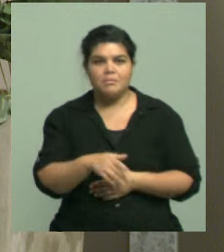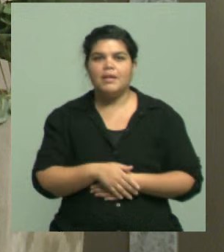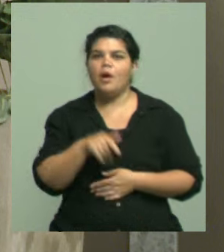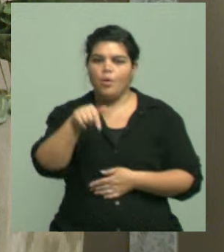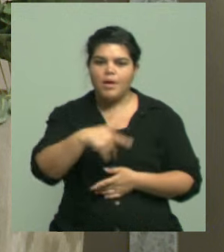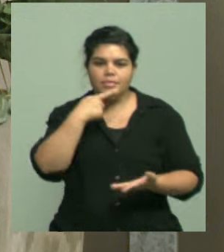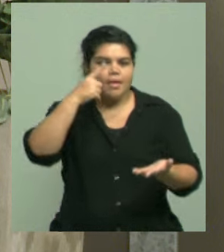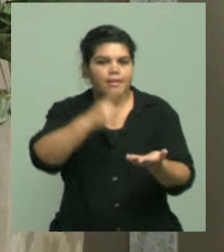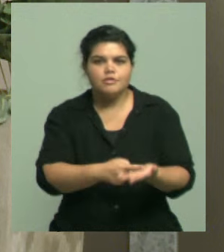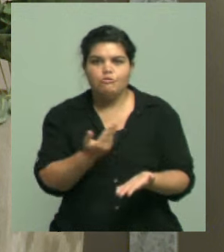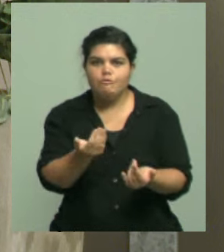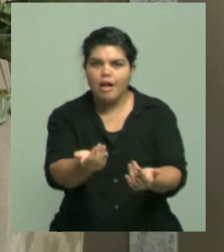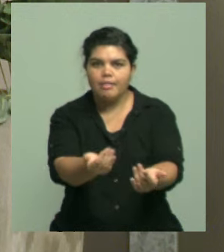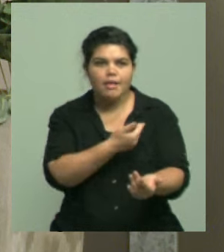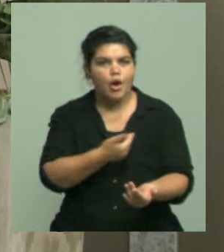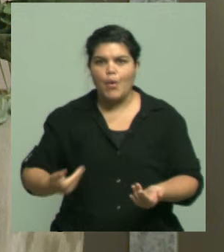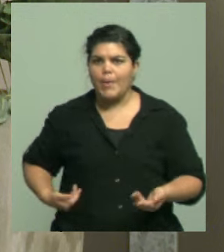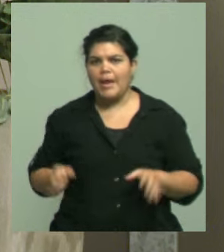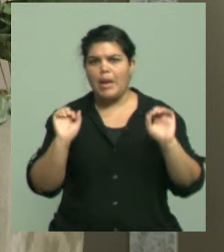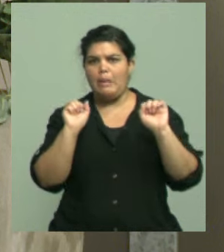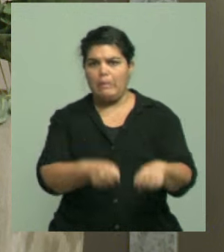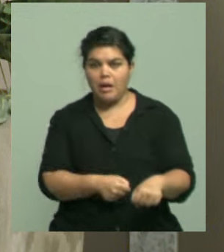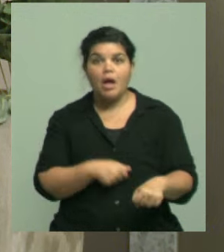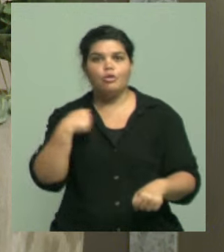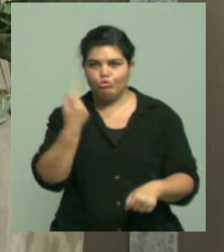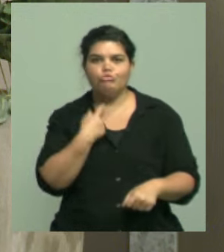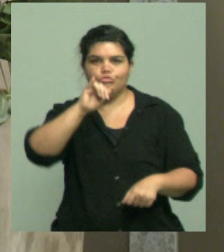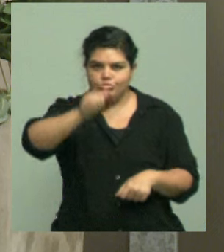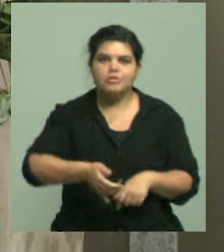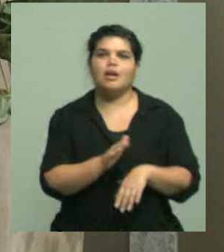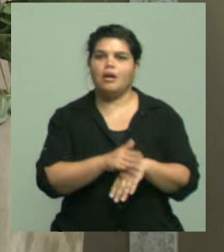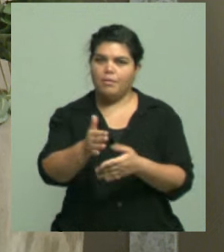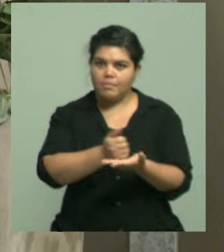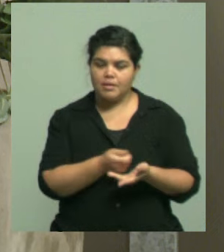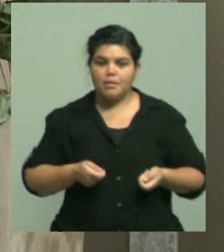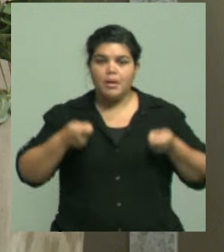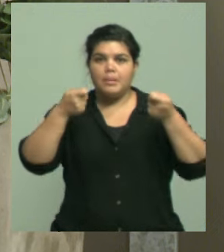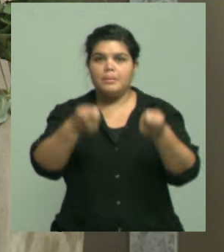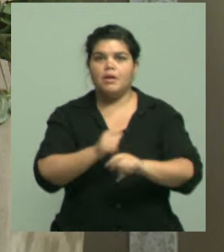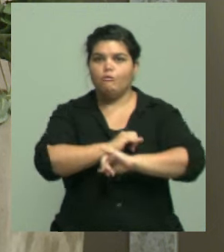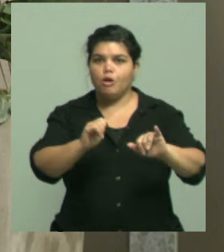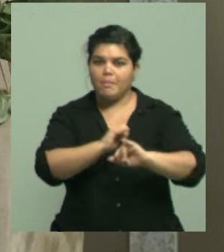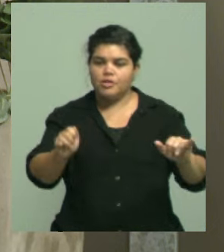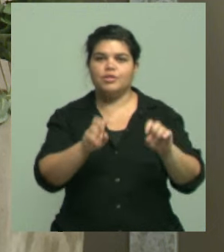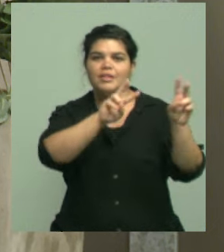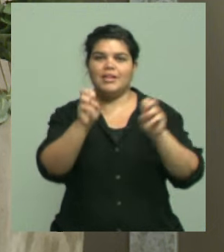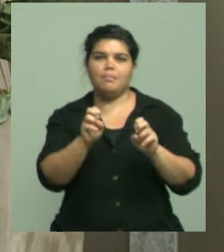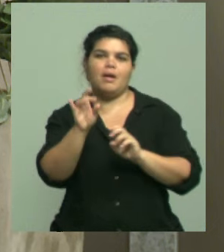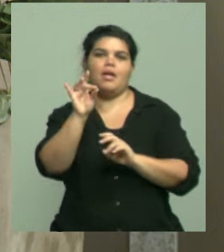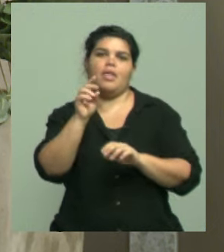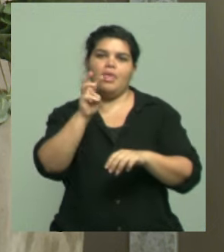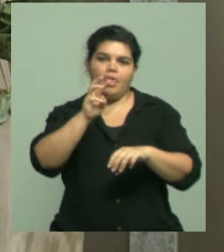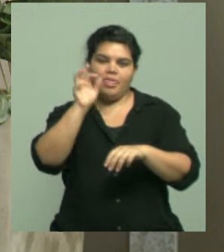asunto, decidimos obviamente hacerlo nosotros. Así que vamos a repasar un poco los datos más destacados del dengue. Por ahora está, y está